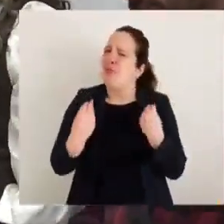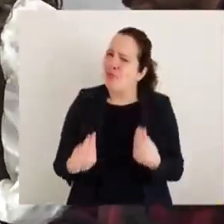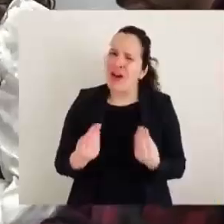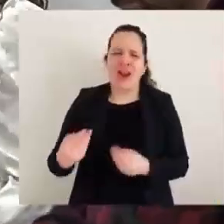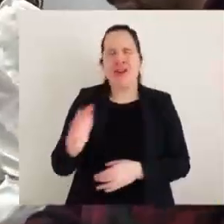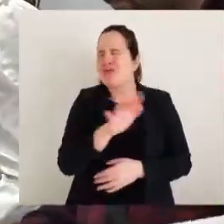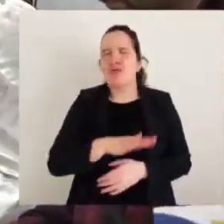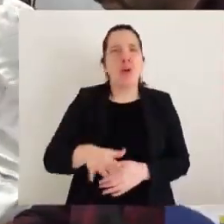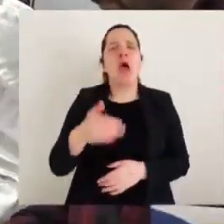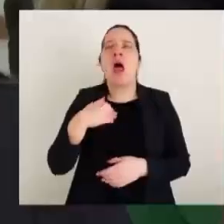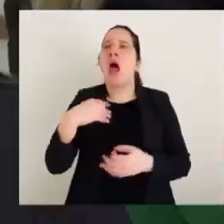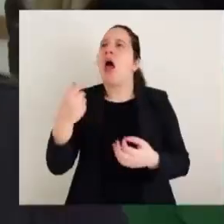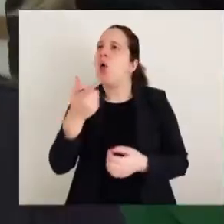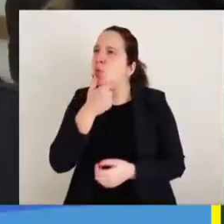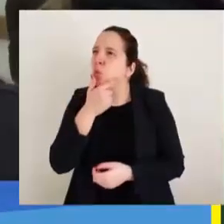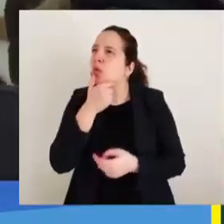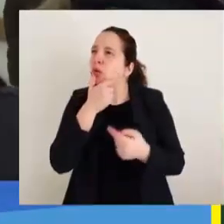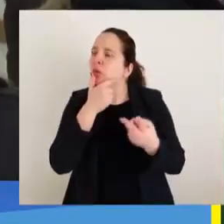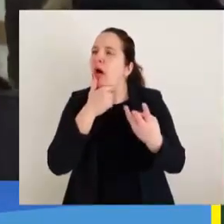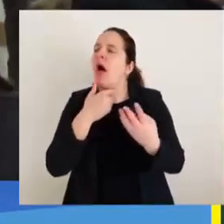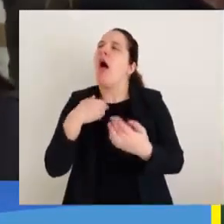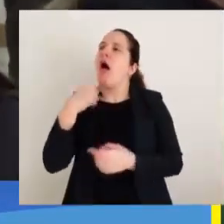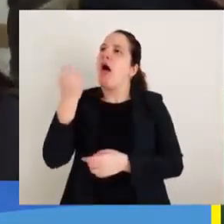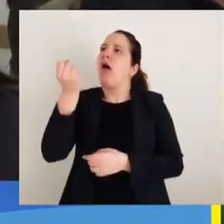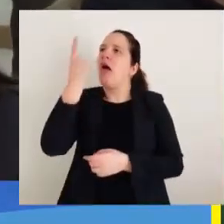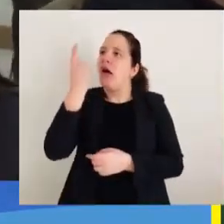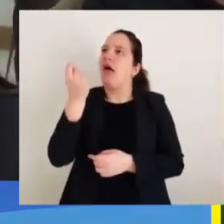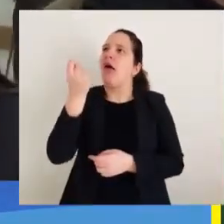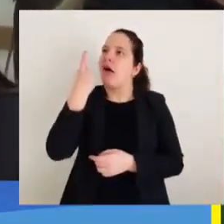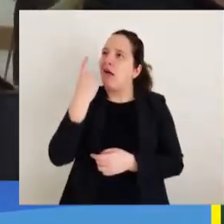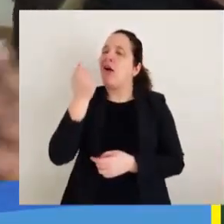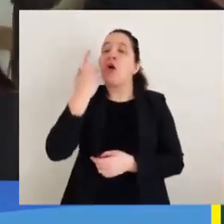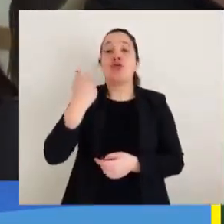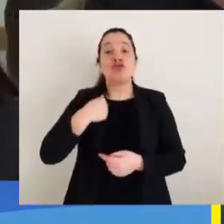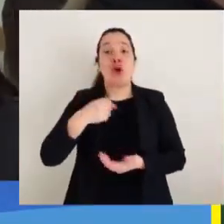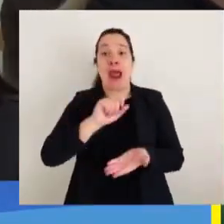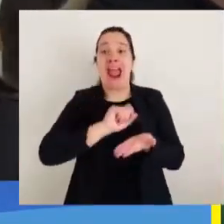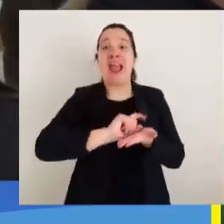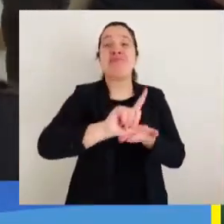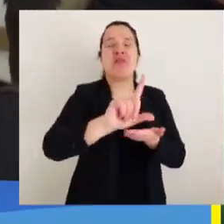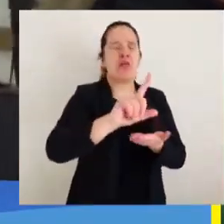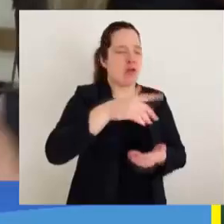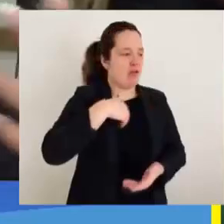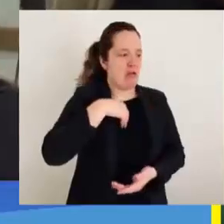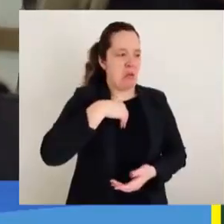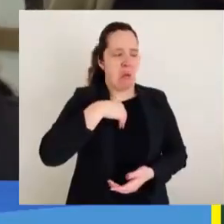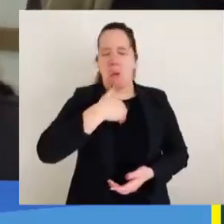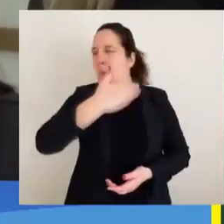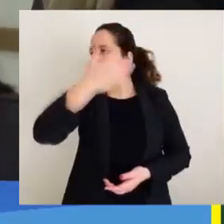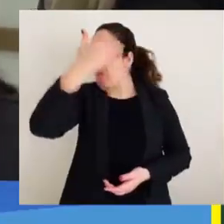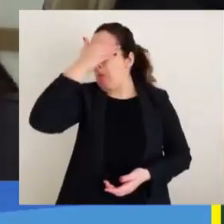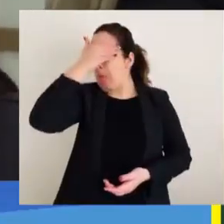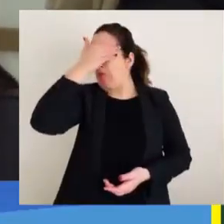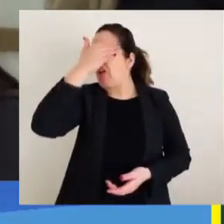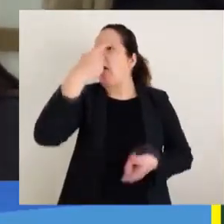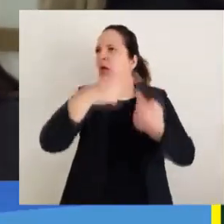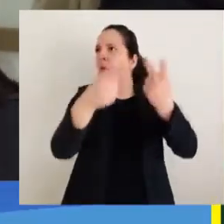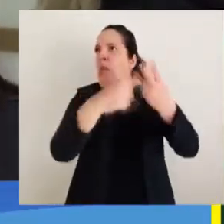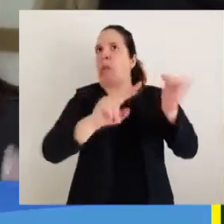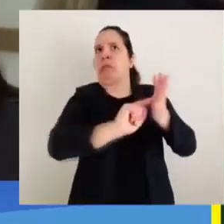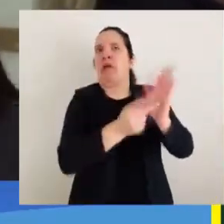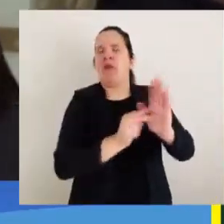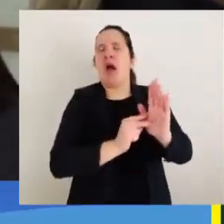nos aclararon muchas cosas. Uno emprende y no sabe el monstruo en el que se está metiendo.